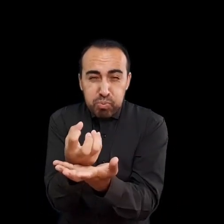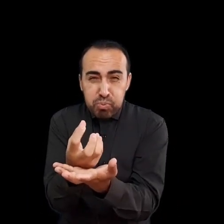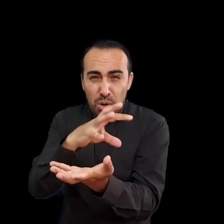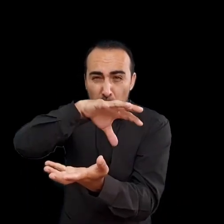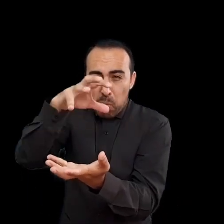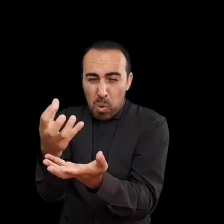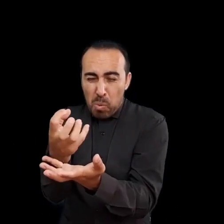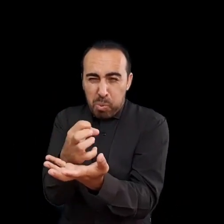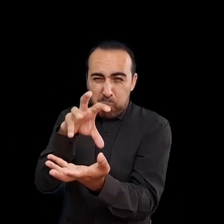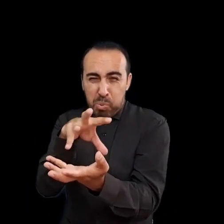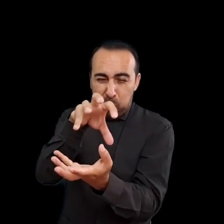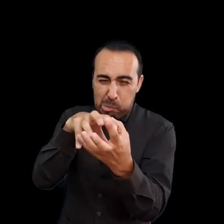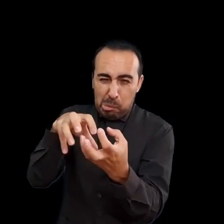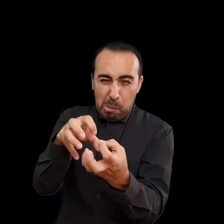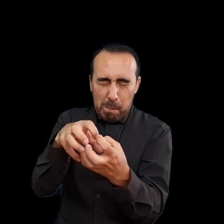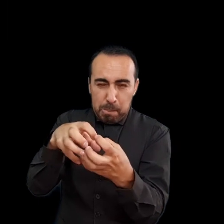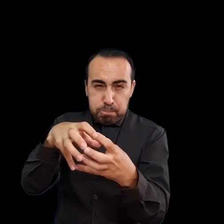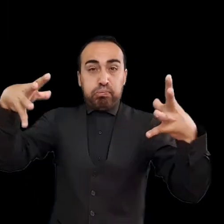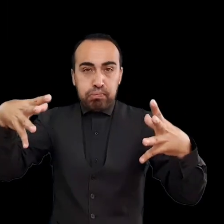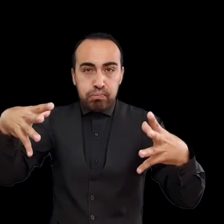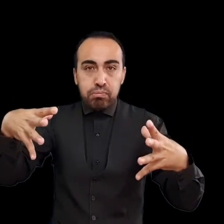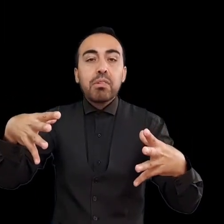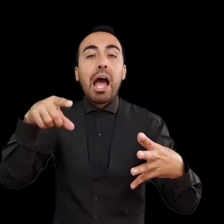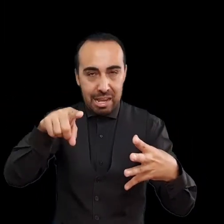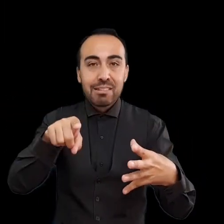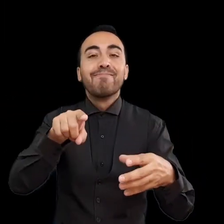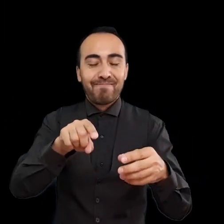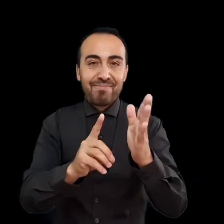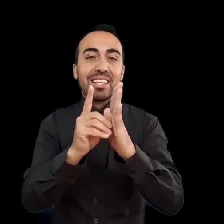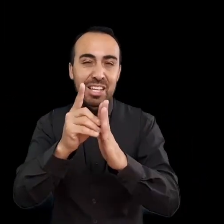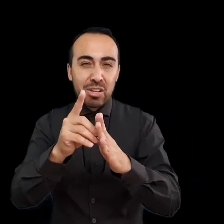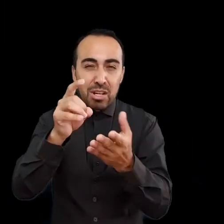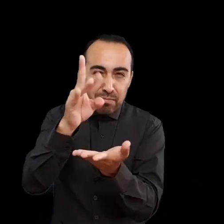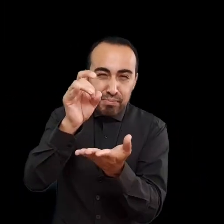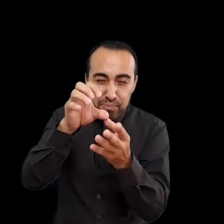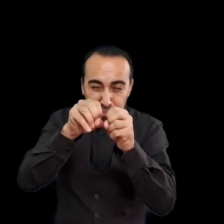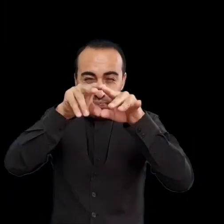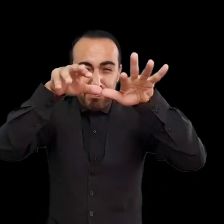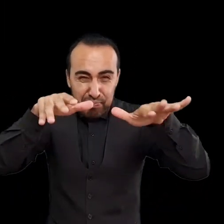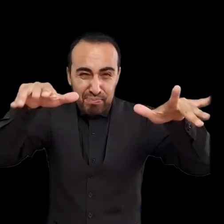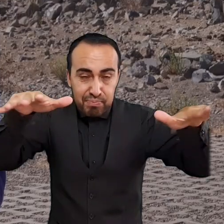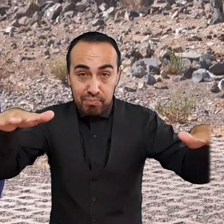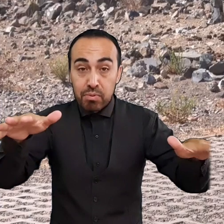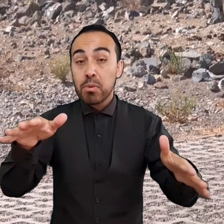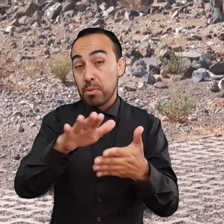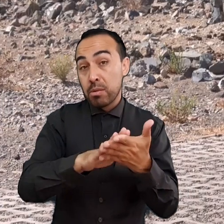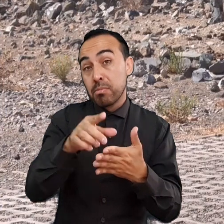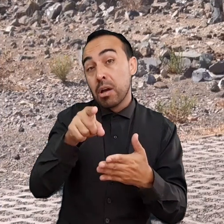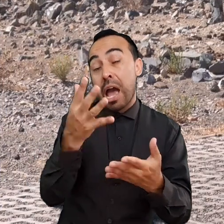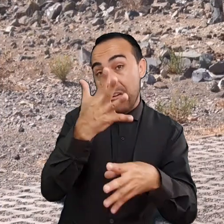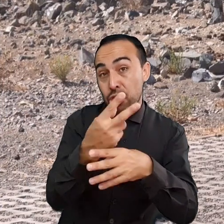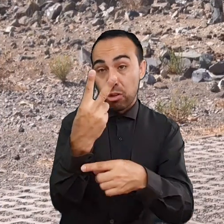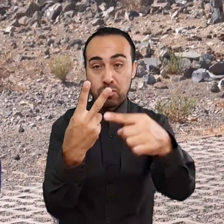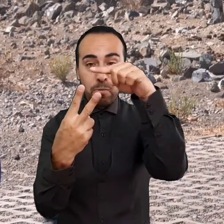supernova. Cuando hablamos de supernovas, nos podemos referir a dos posibles escenarios, las de